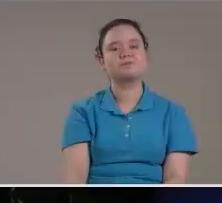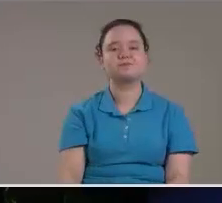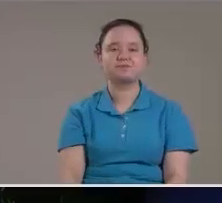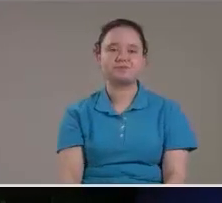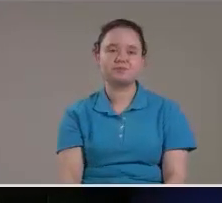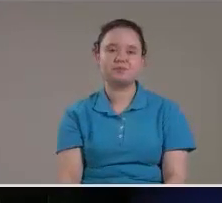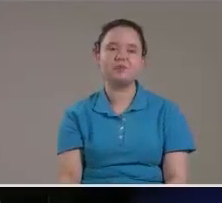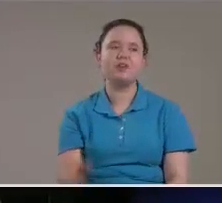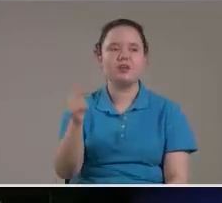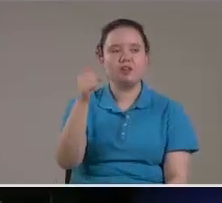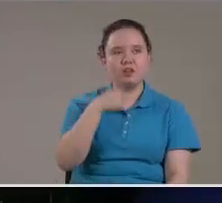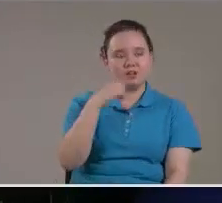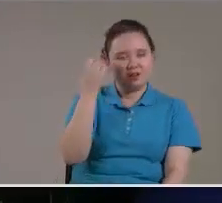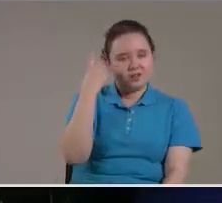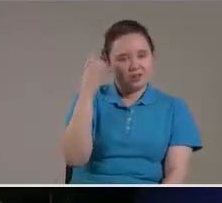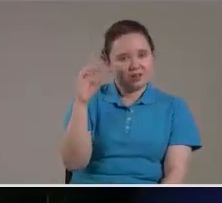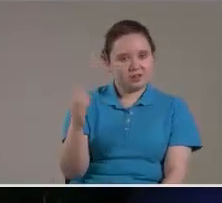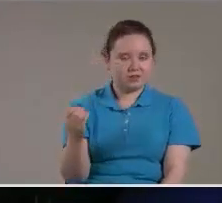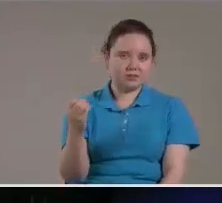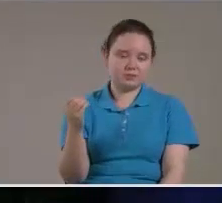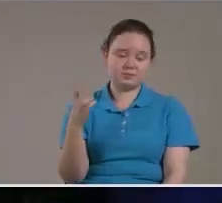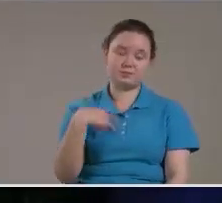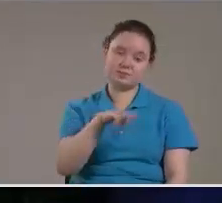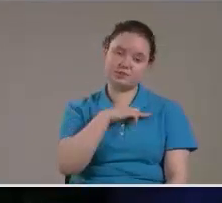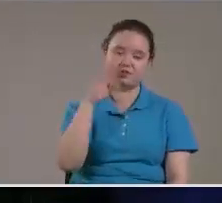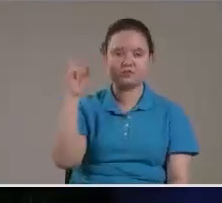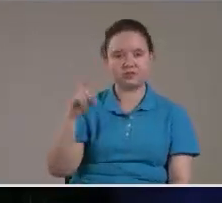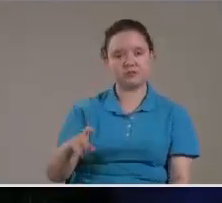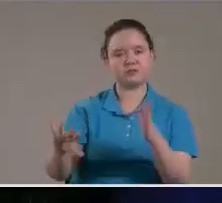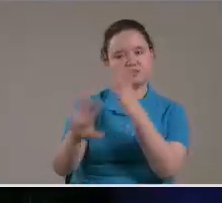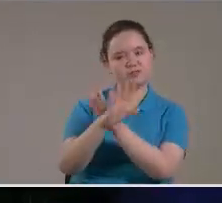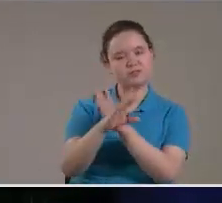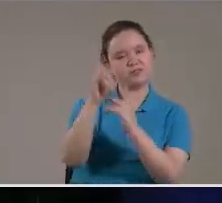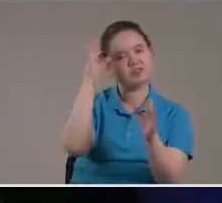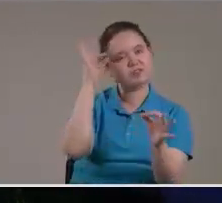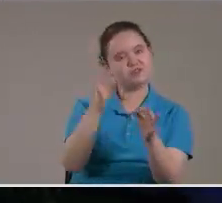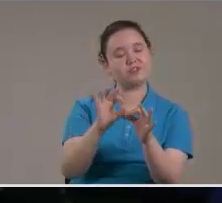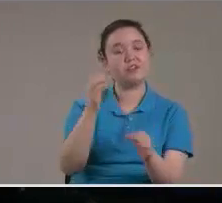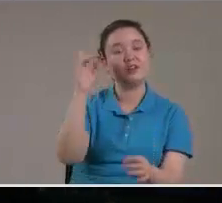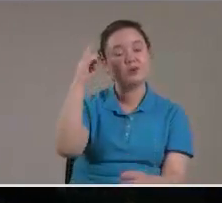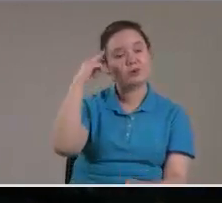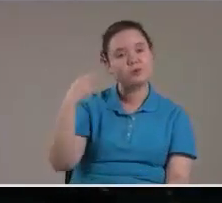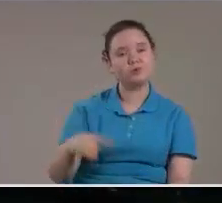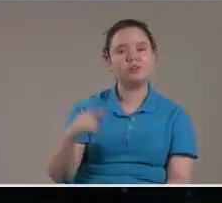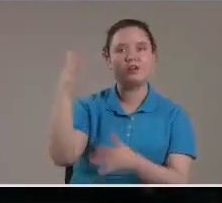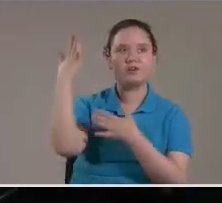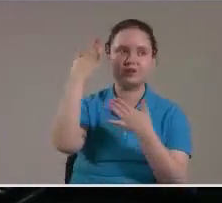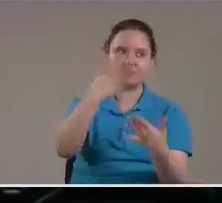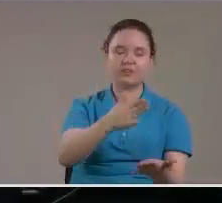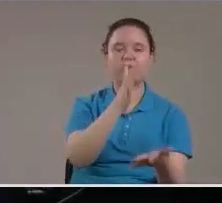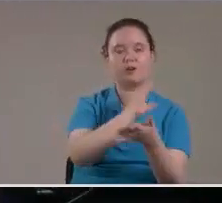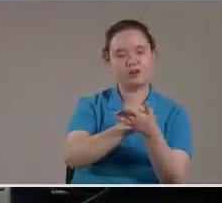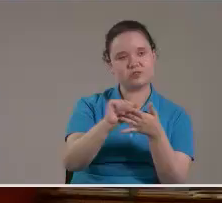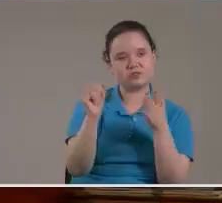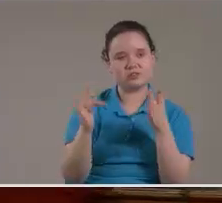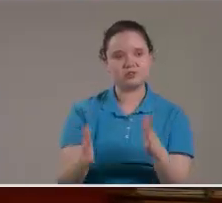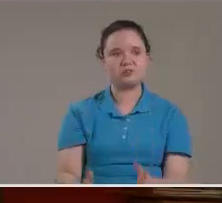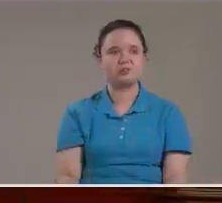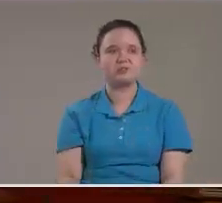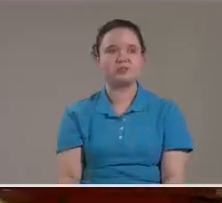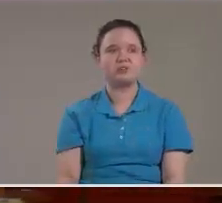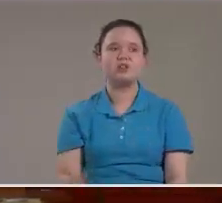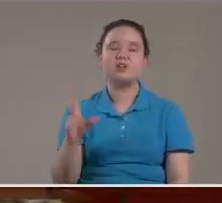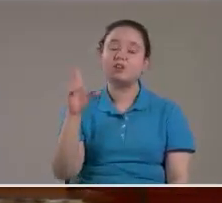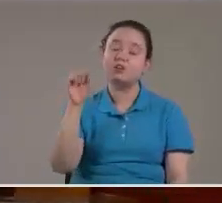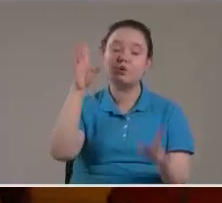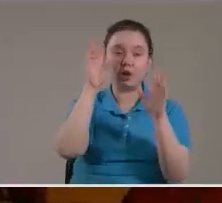Y yo entiendo que nosotros lo que tenemos que defender es la fe que una vez le fue dada a los santos, según dice la Biblia Y no